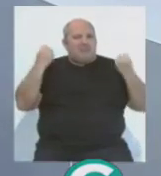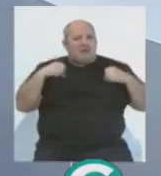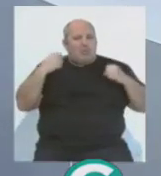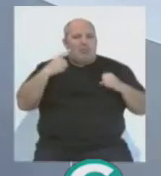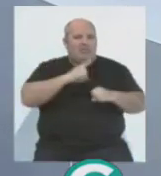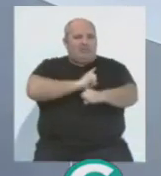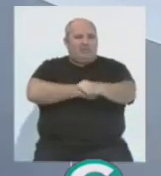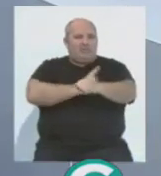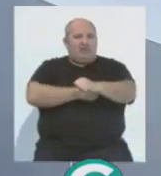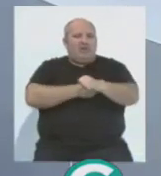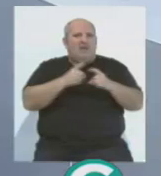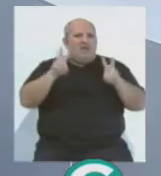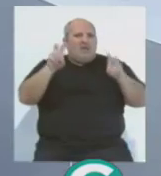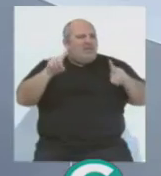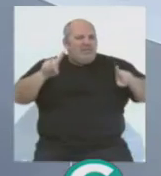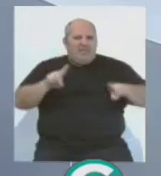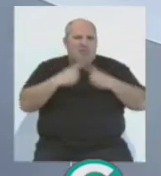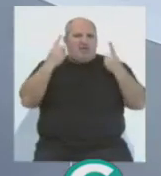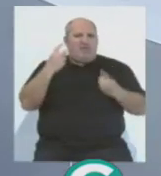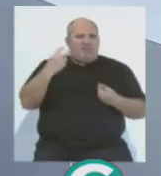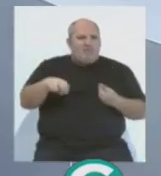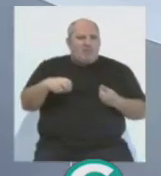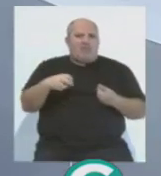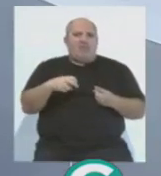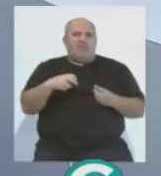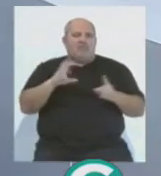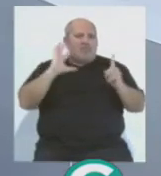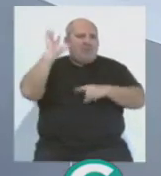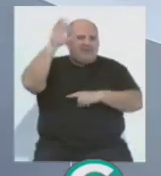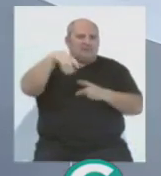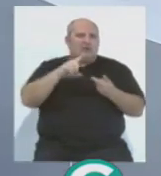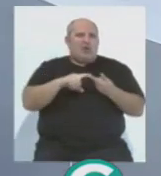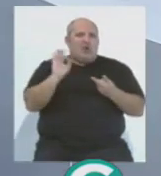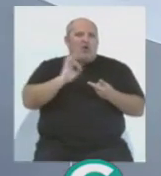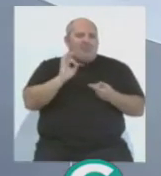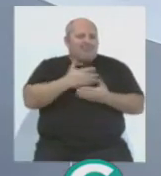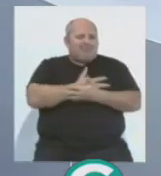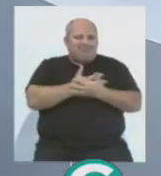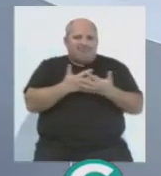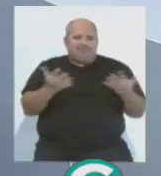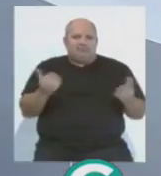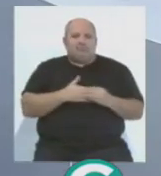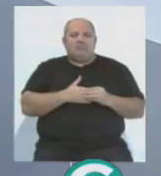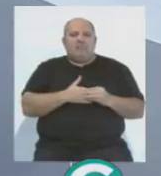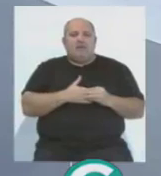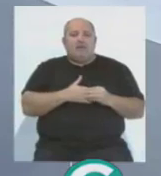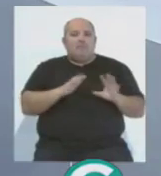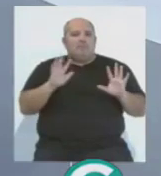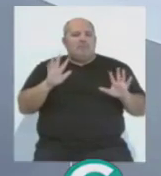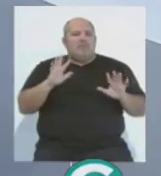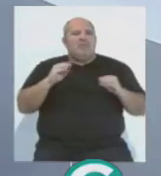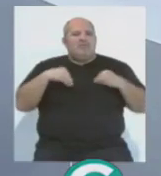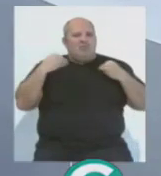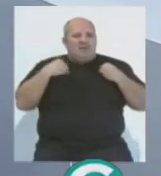un deporte, sea el que sea. Fútbol, baloncesto, el que quieran, pero que